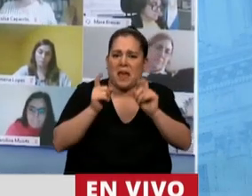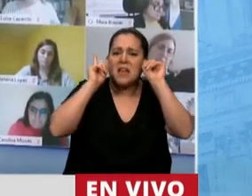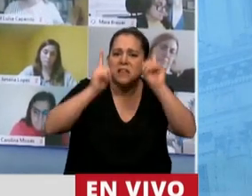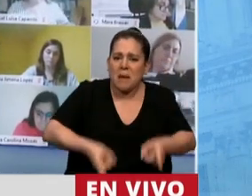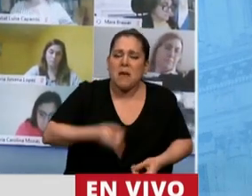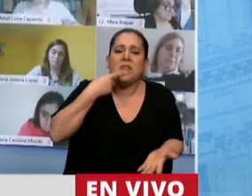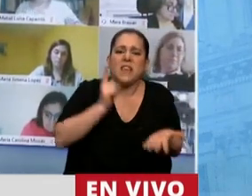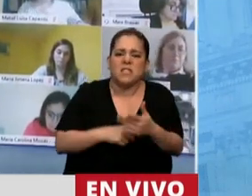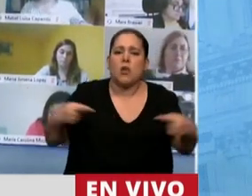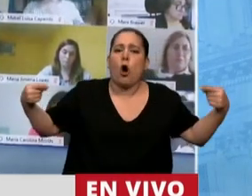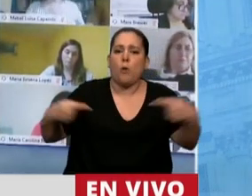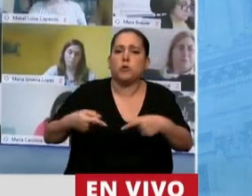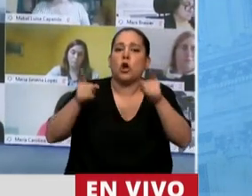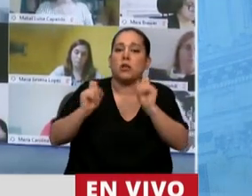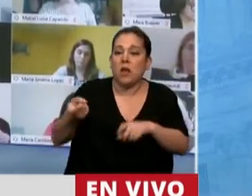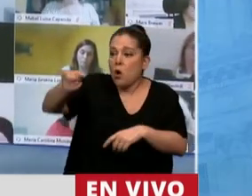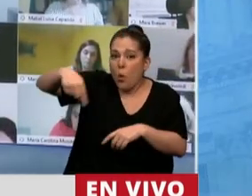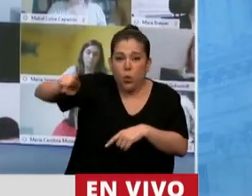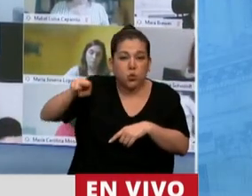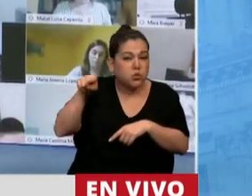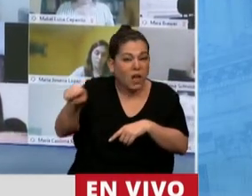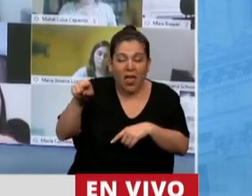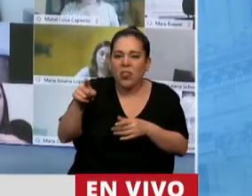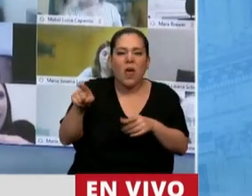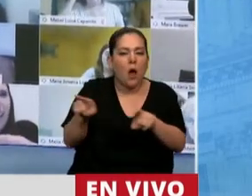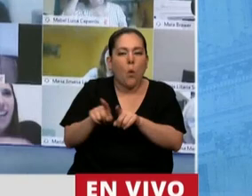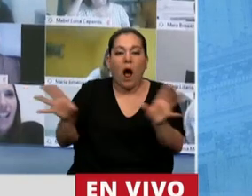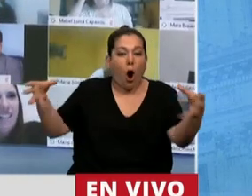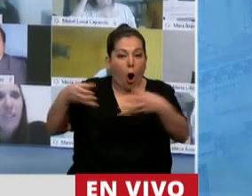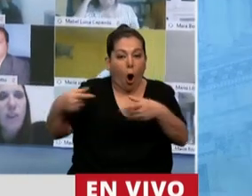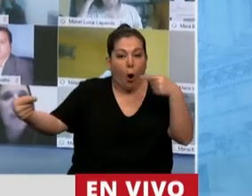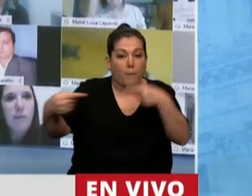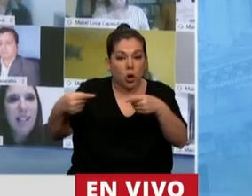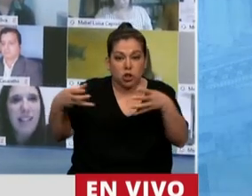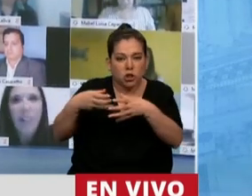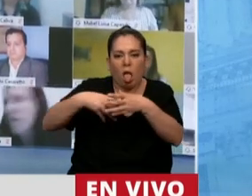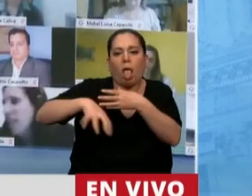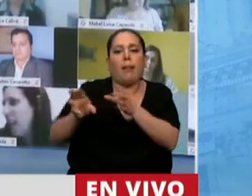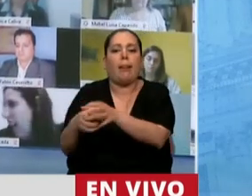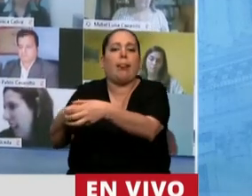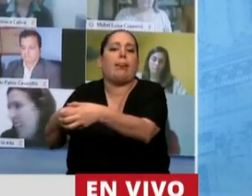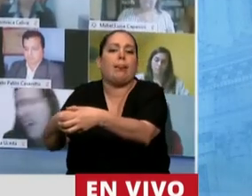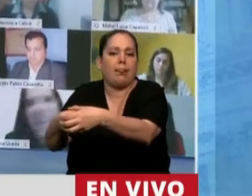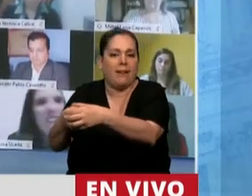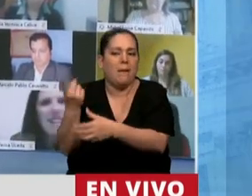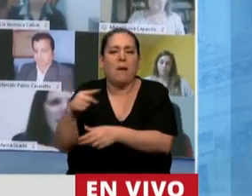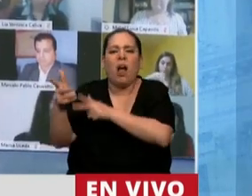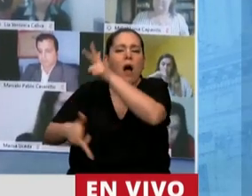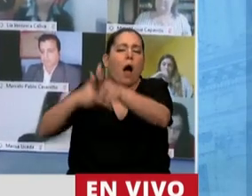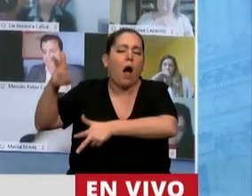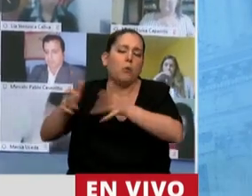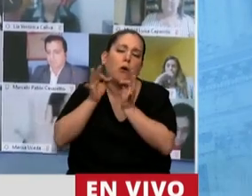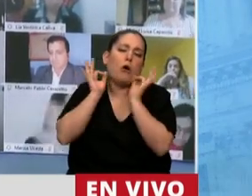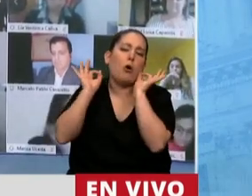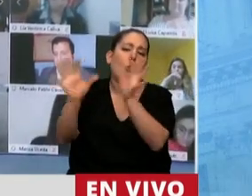va a ser oposición. Ustedes son una parte de la oposición, digan lo que quieran, pero ayuden,